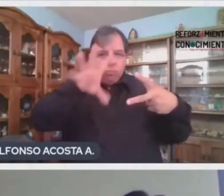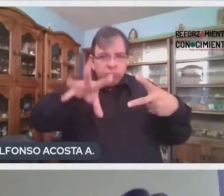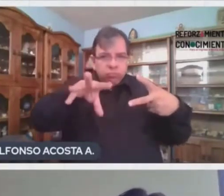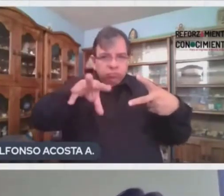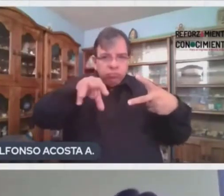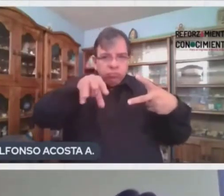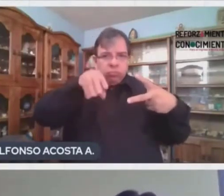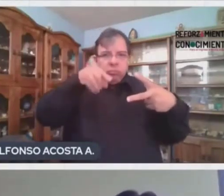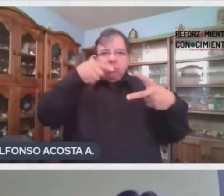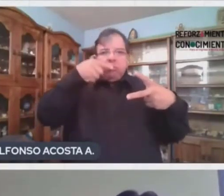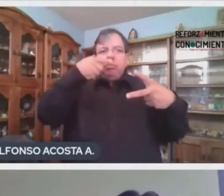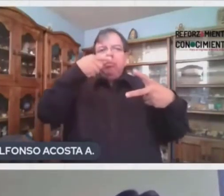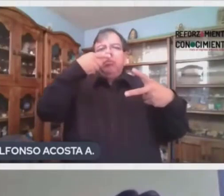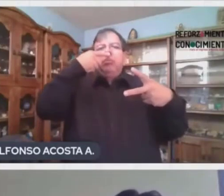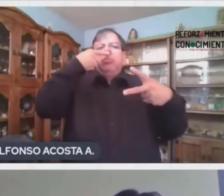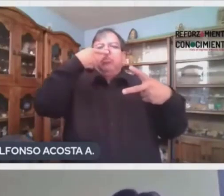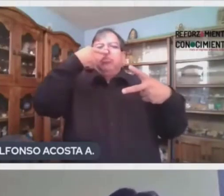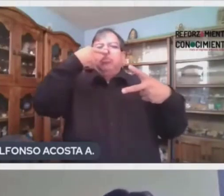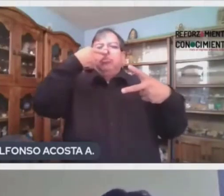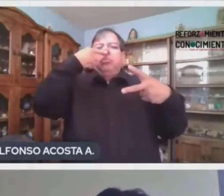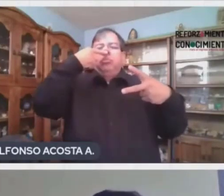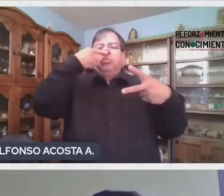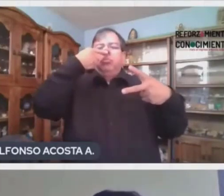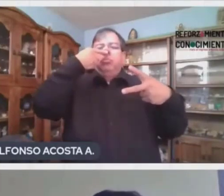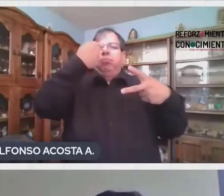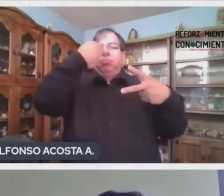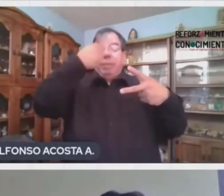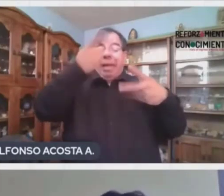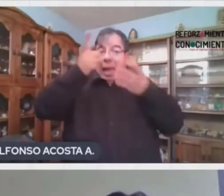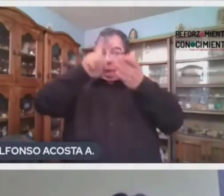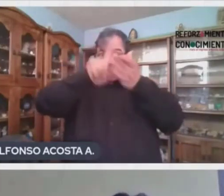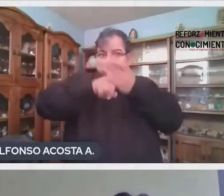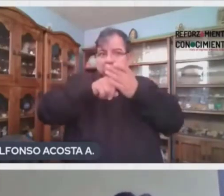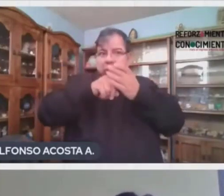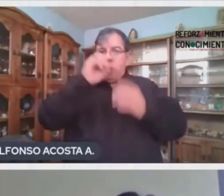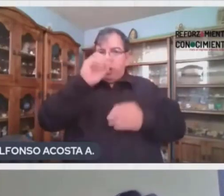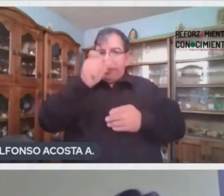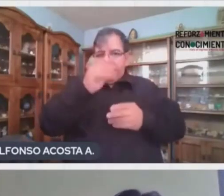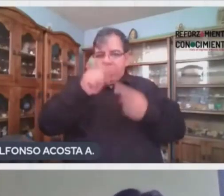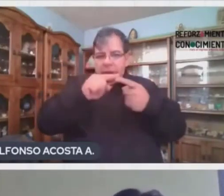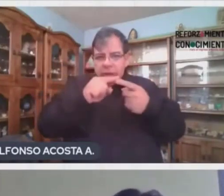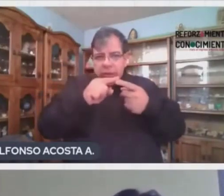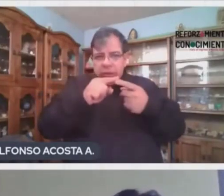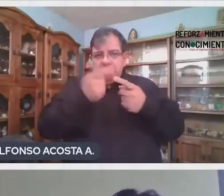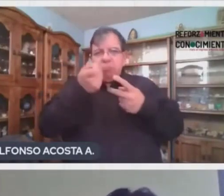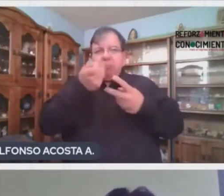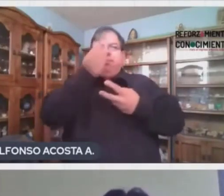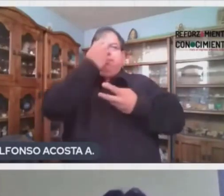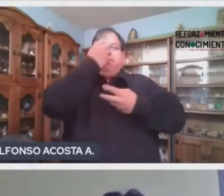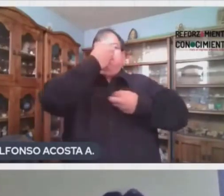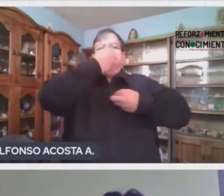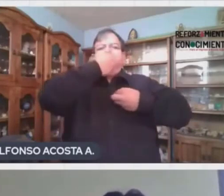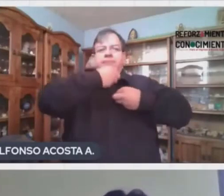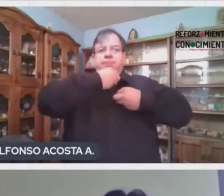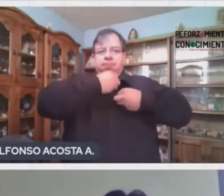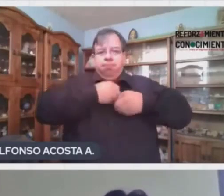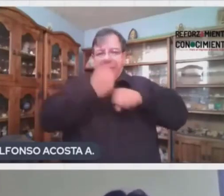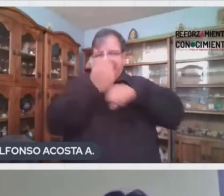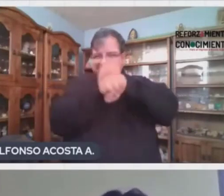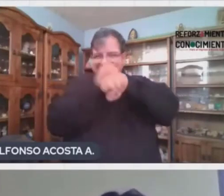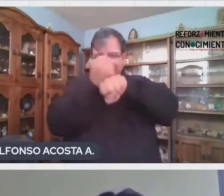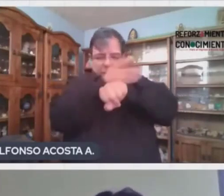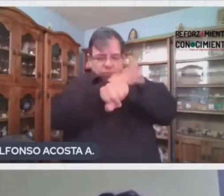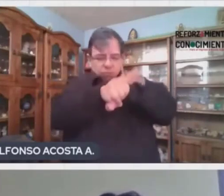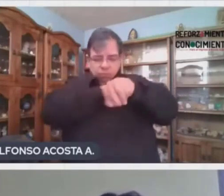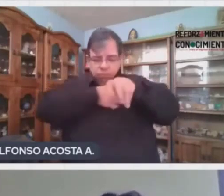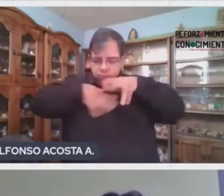inhalamos aire. Ese aire tiene oxígeno. Va a ser transportado por nuestro torrente sanguíneo